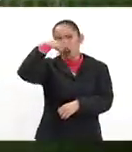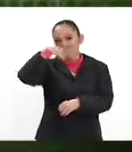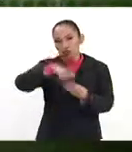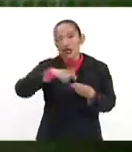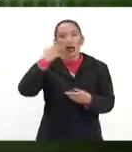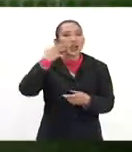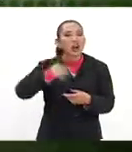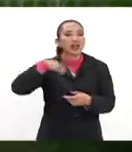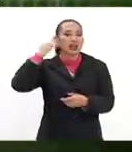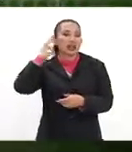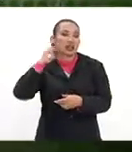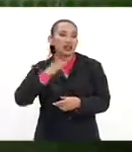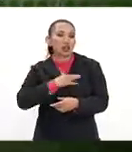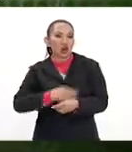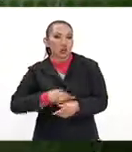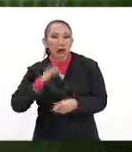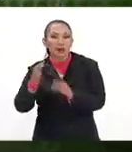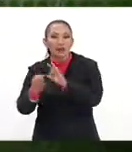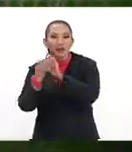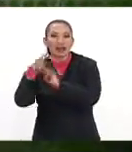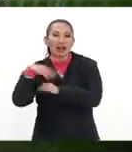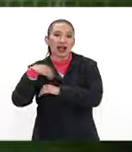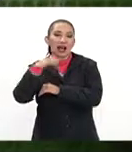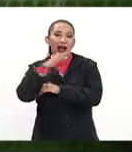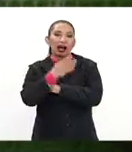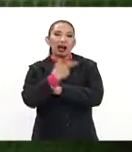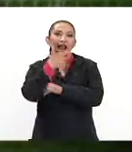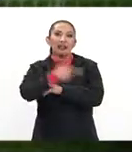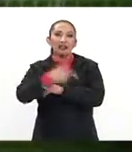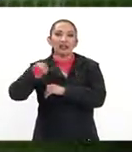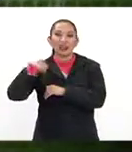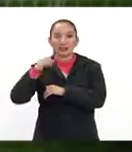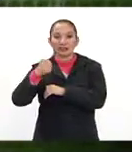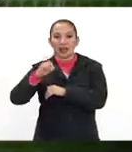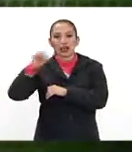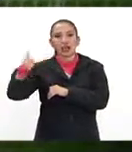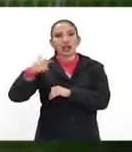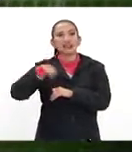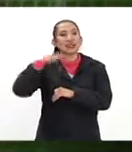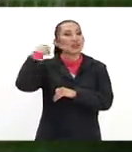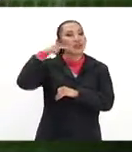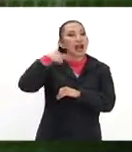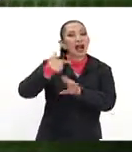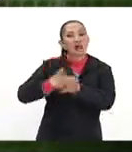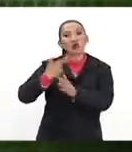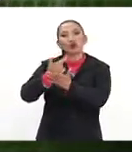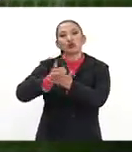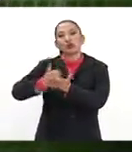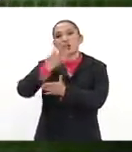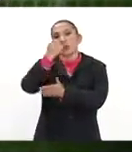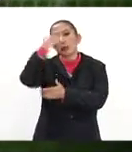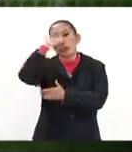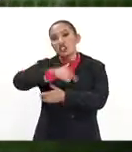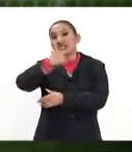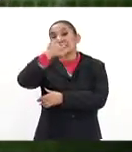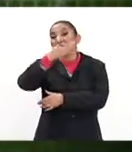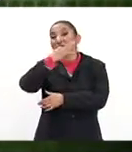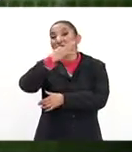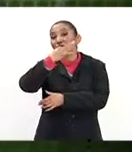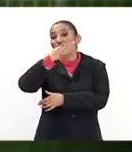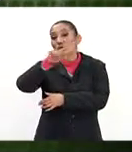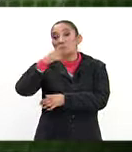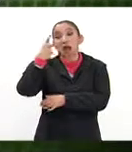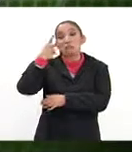mientras que León y Toluca se enfrentan a las 19.06. Y Chivas en contra de Cruz Azul, 9 de la noche con 6 minutos.